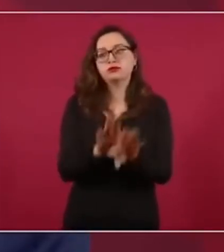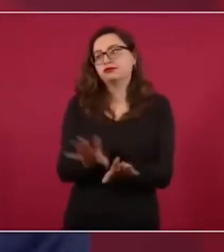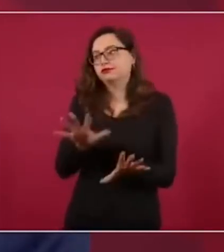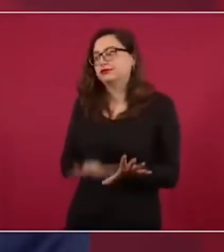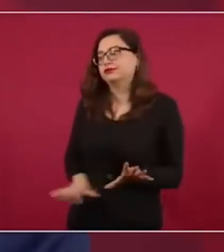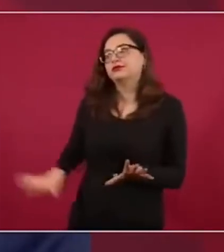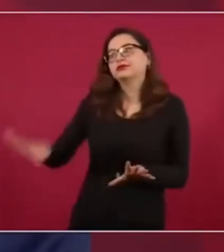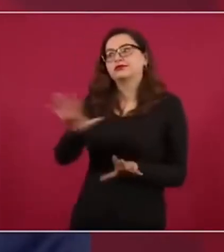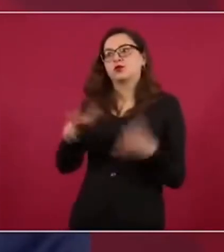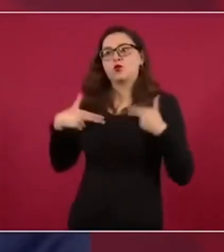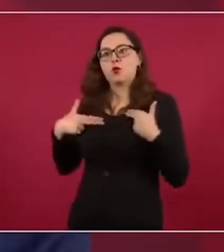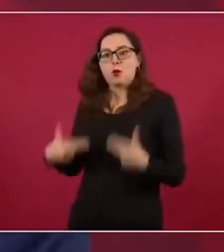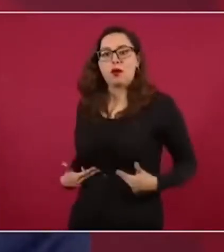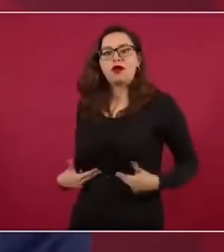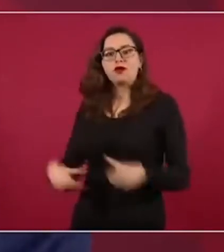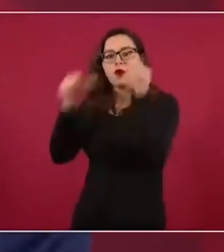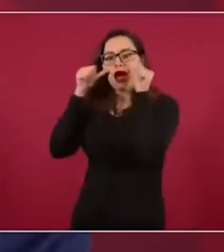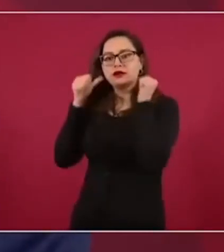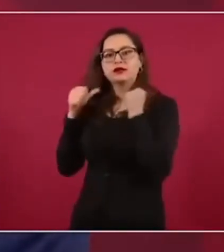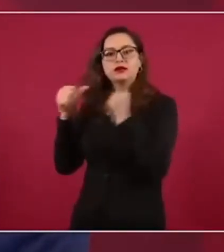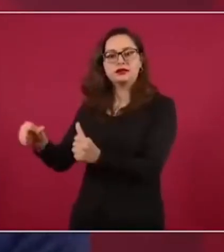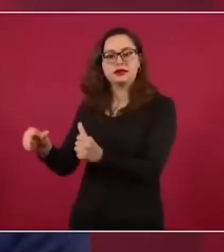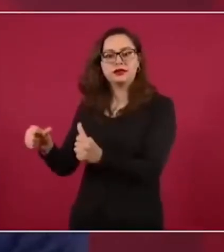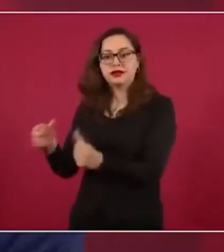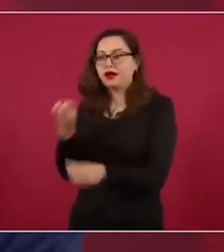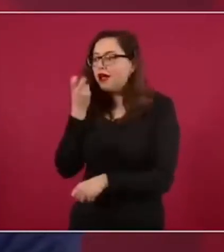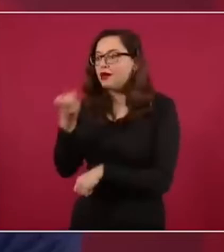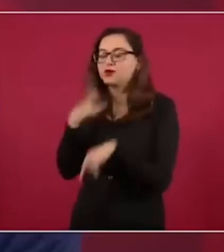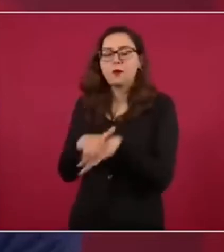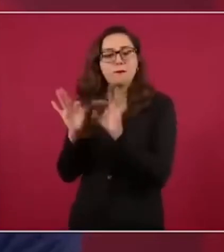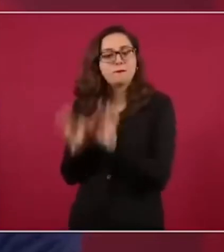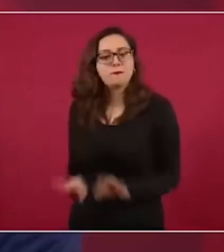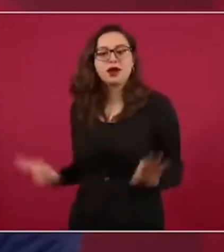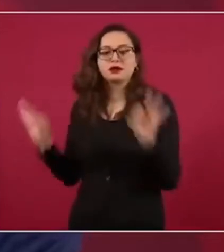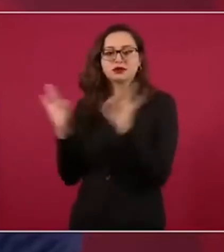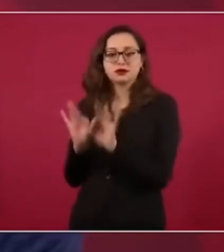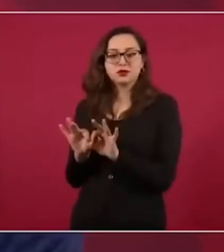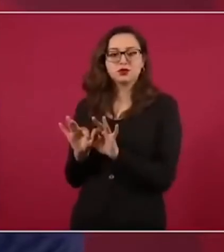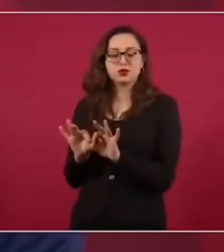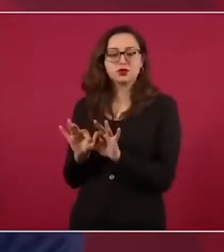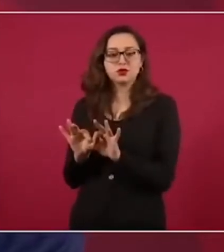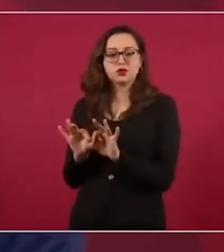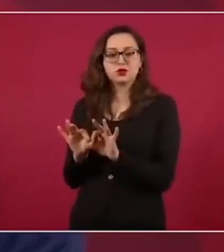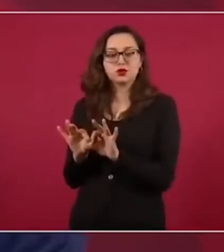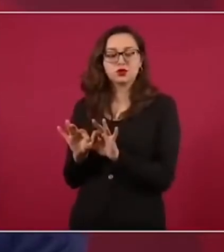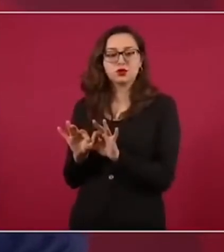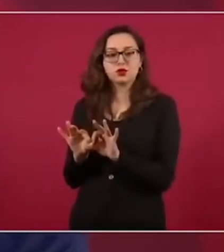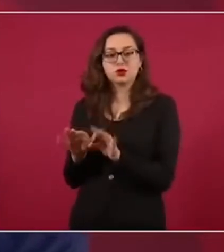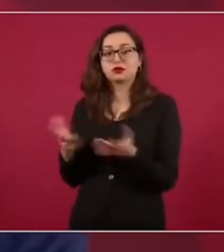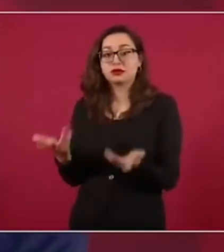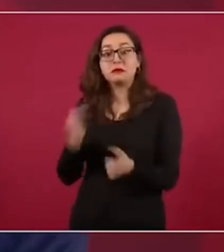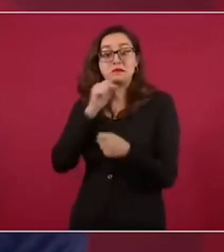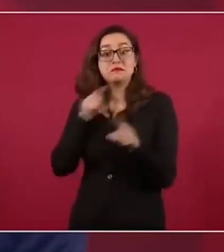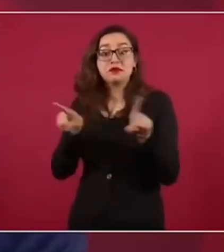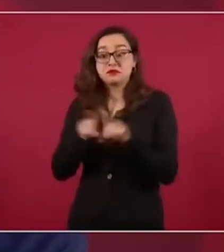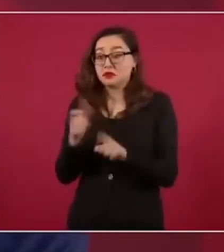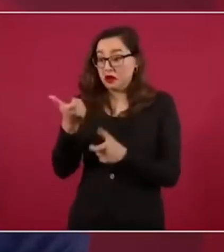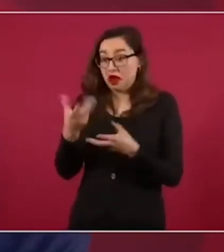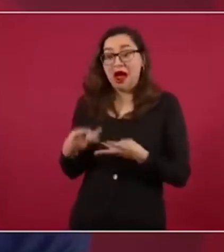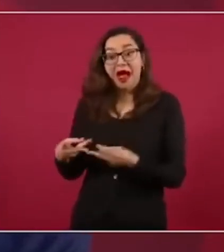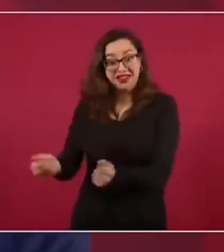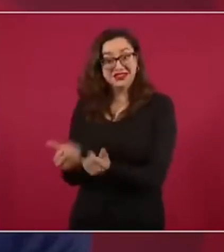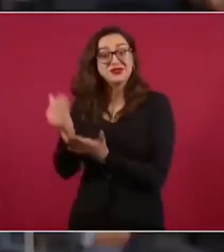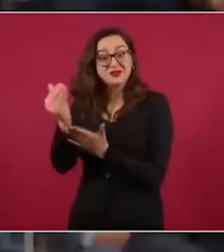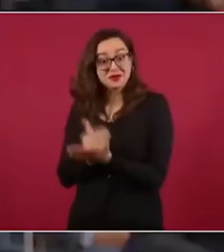y posiblemente la más económica para